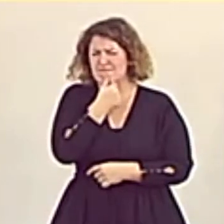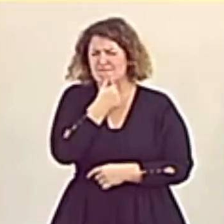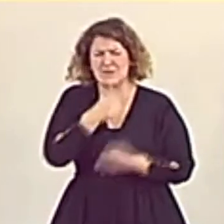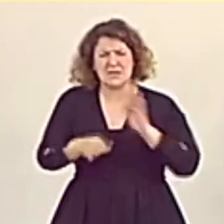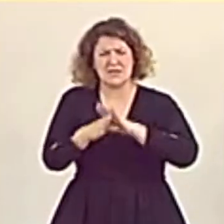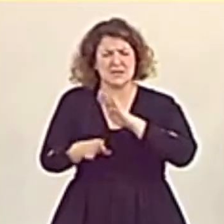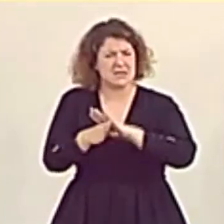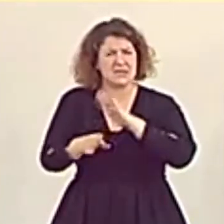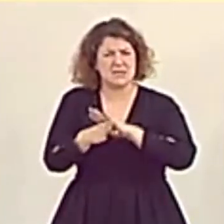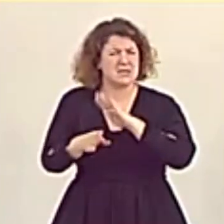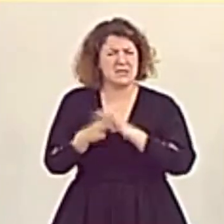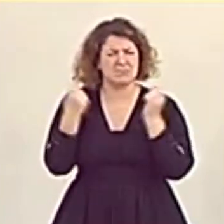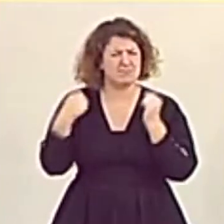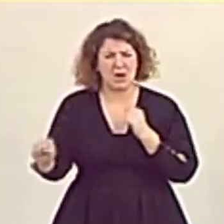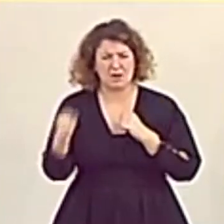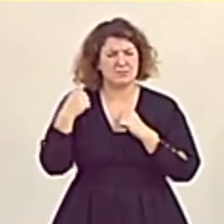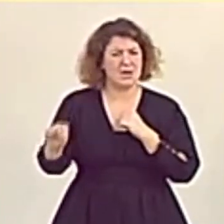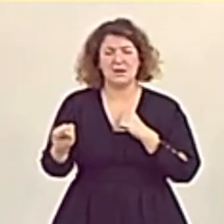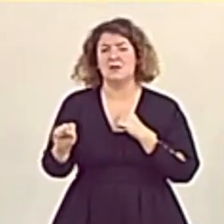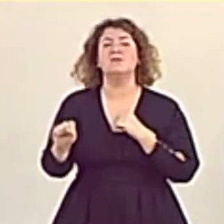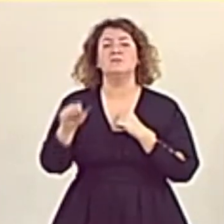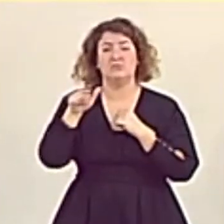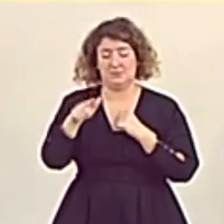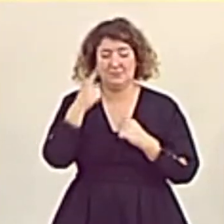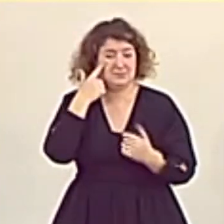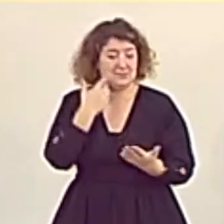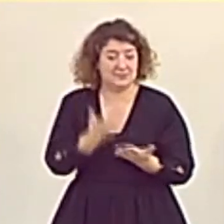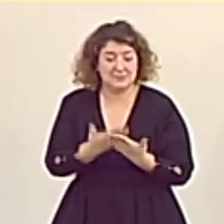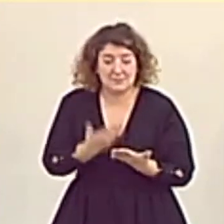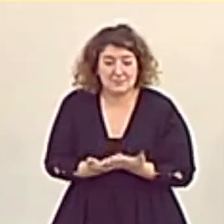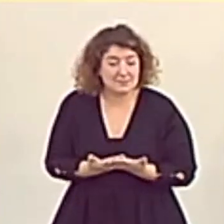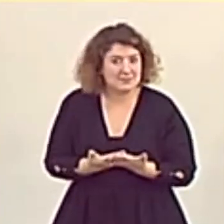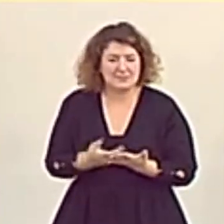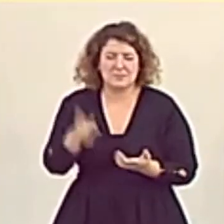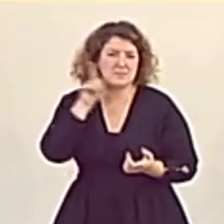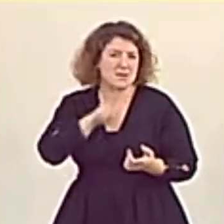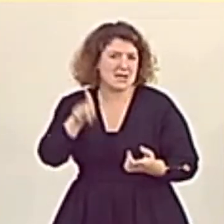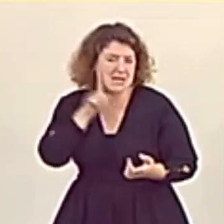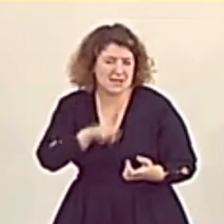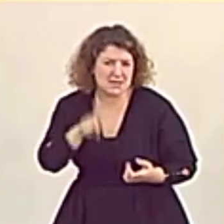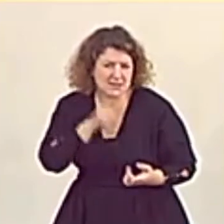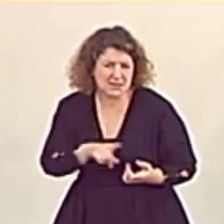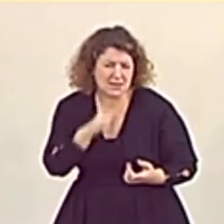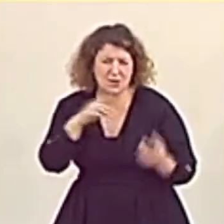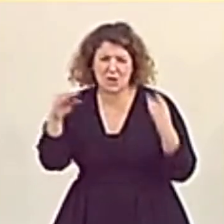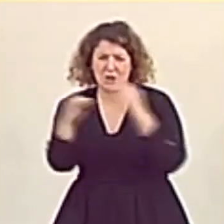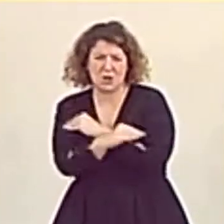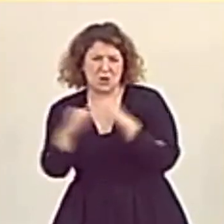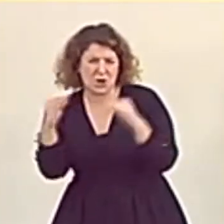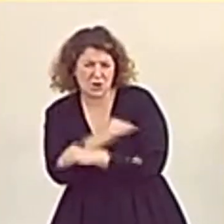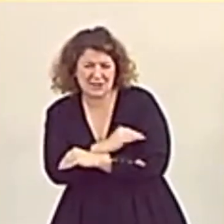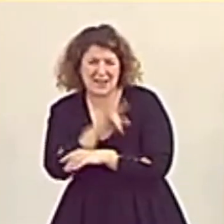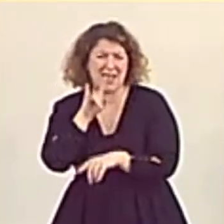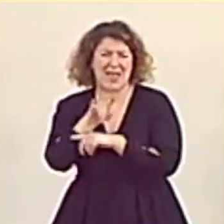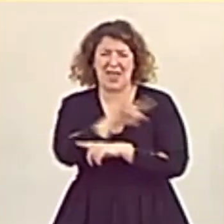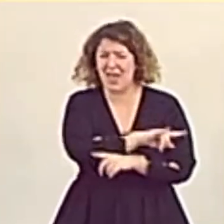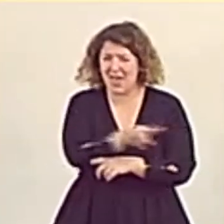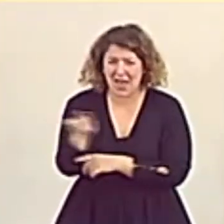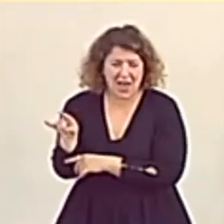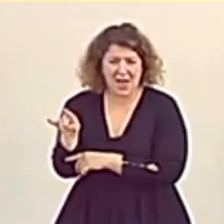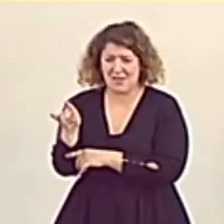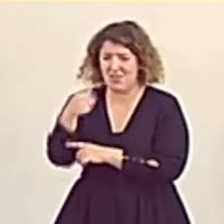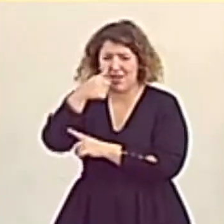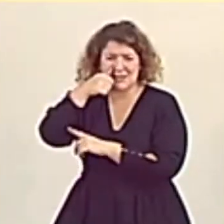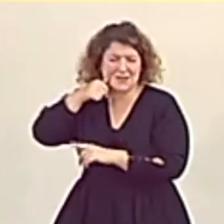que sea, solo así se puede explicar el cúmulo de mentiras, contradicciones y engaños que Sánchez ha